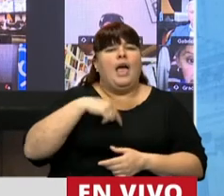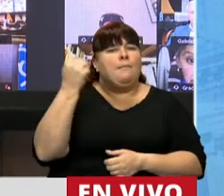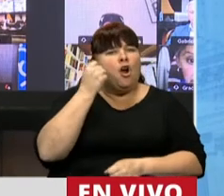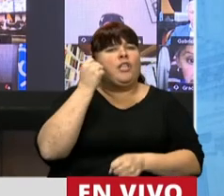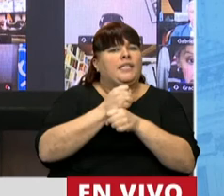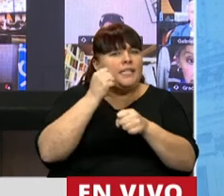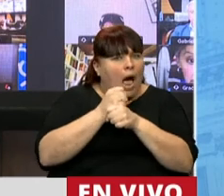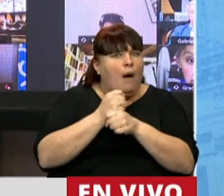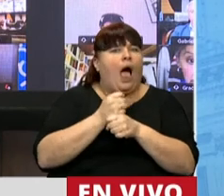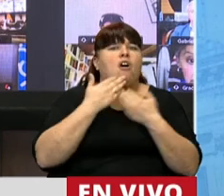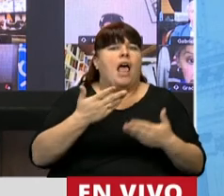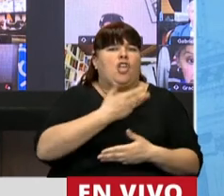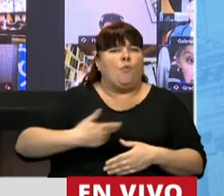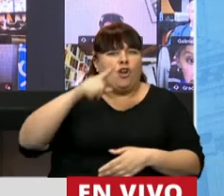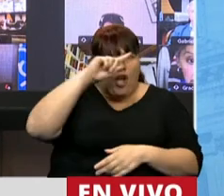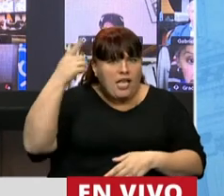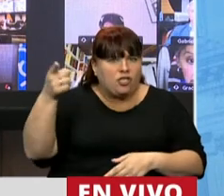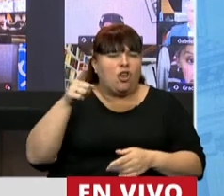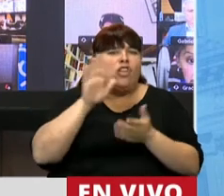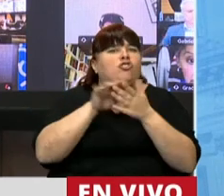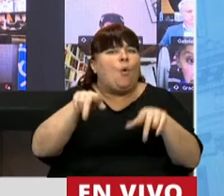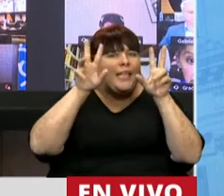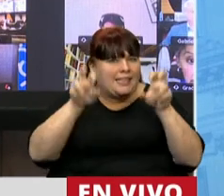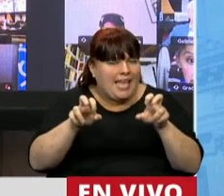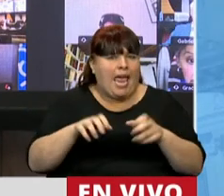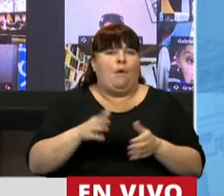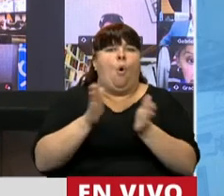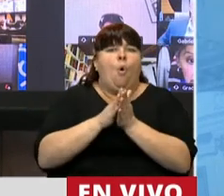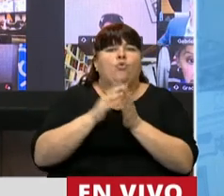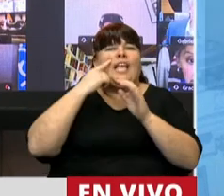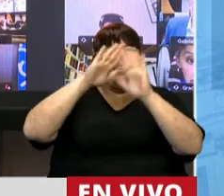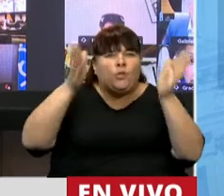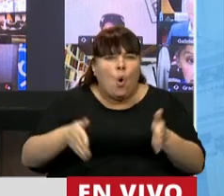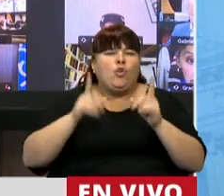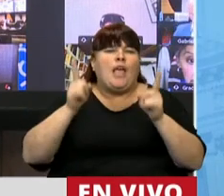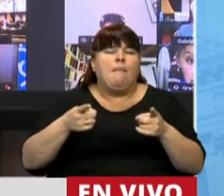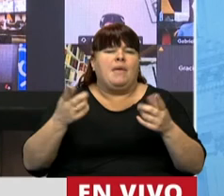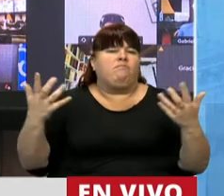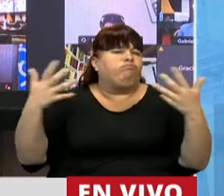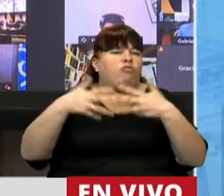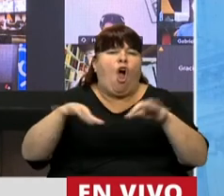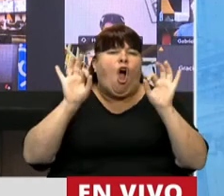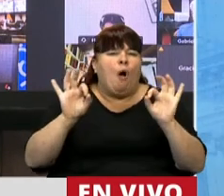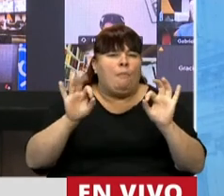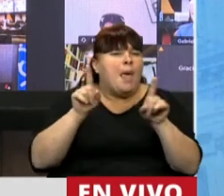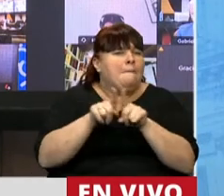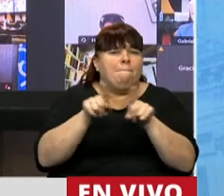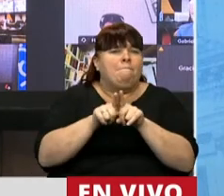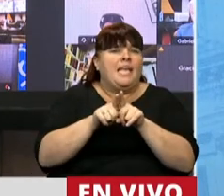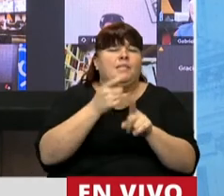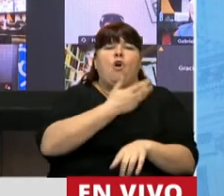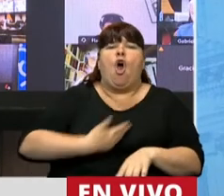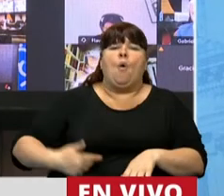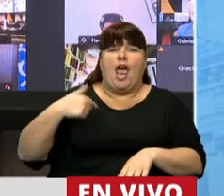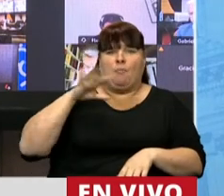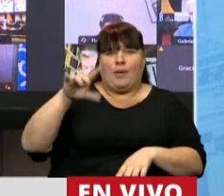el trabajo que está llevando adelante el Gobierno Nacional en este tema con estas instituciones a través de un abordaje integral, lo mismo que está haciendo el Gobierno de